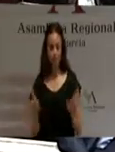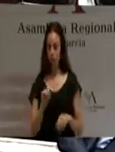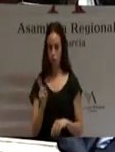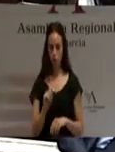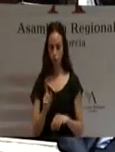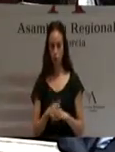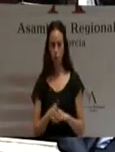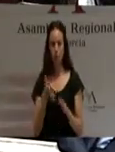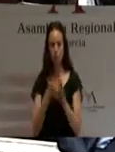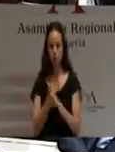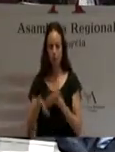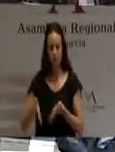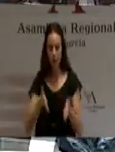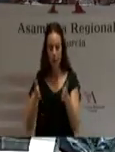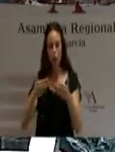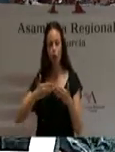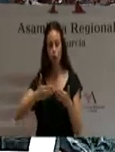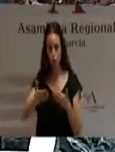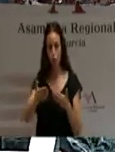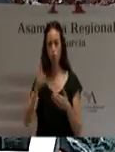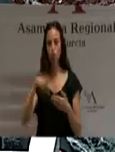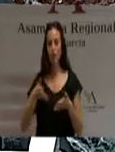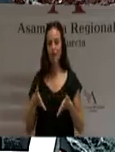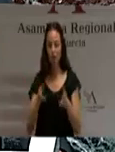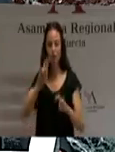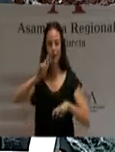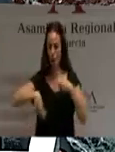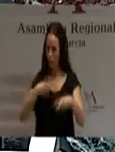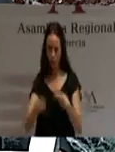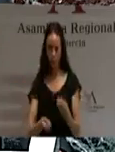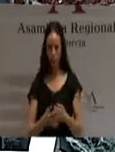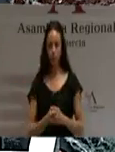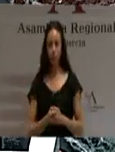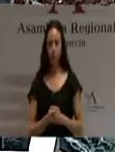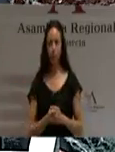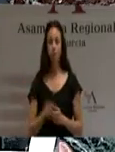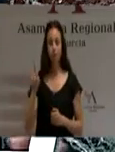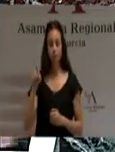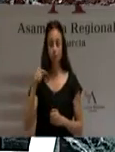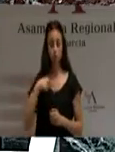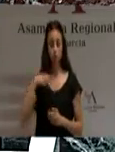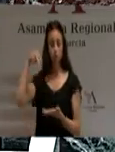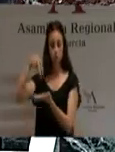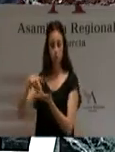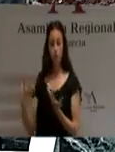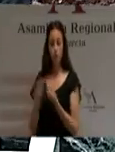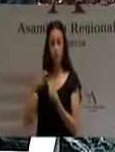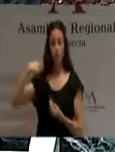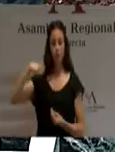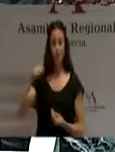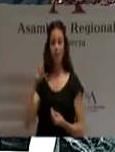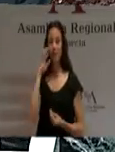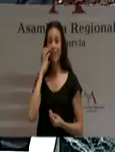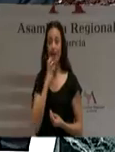un camino de futuro, un camino de recuperación. Allí estuve acompañando al presidente Rajoy el día 12 de mayo de